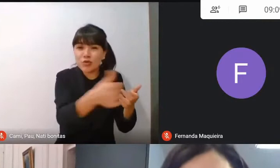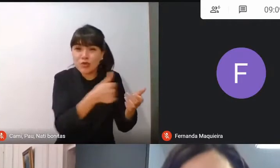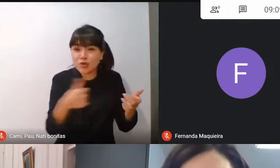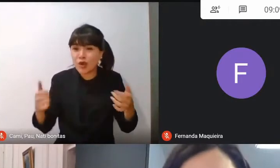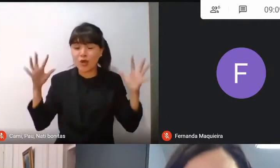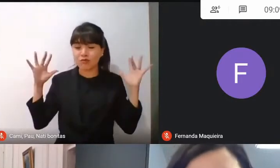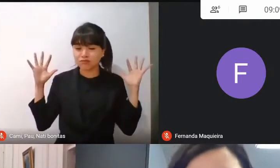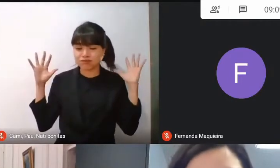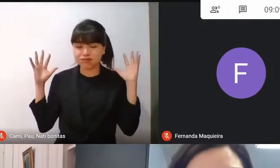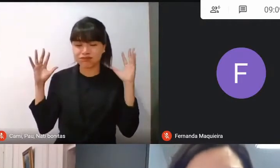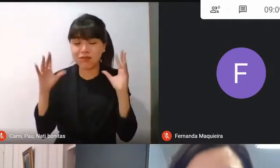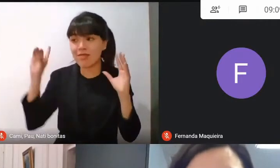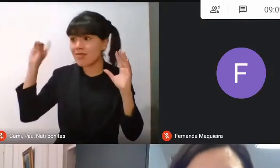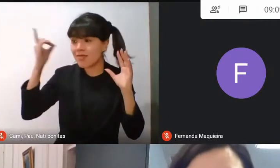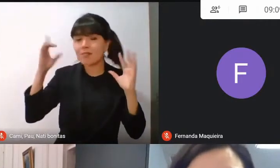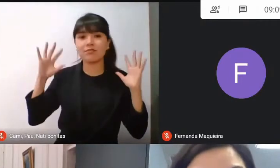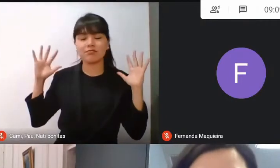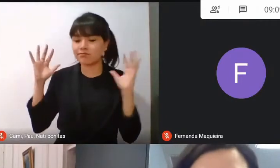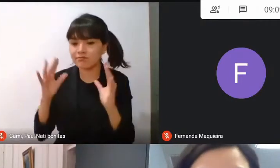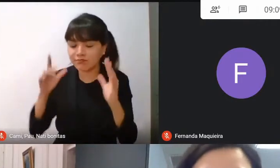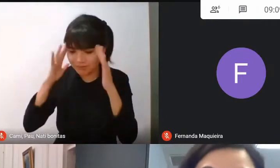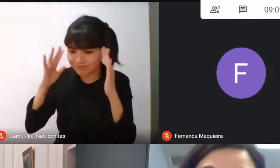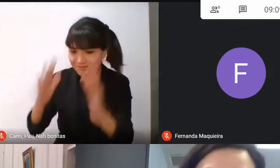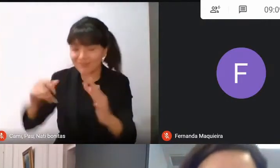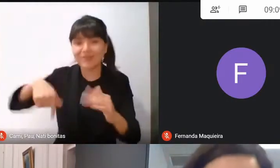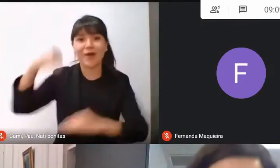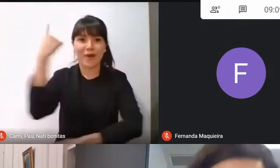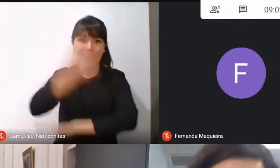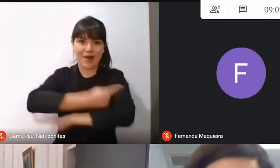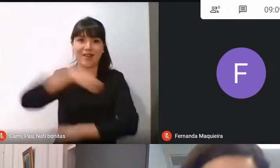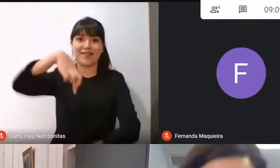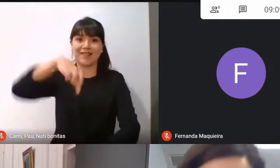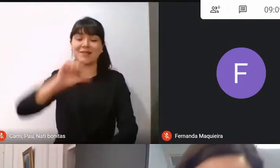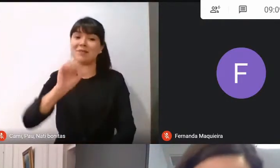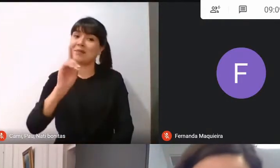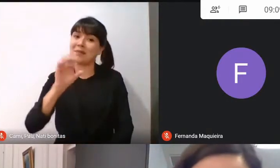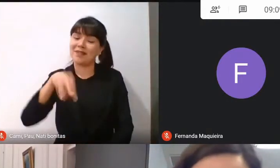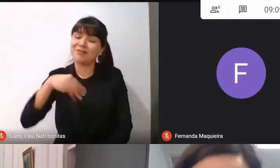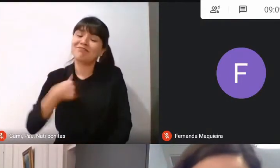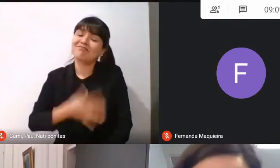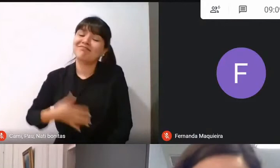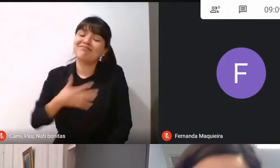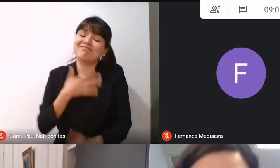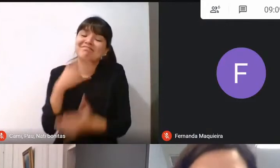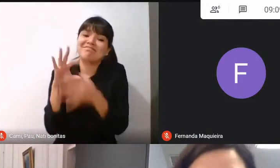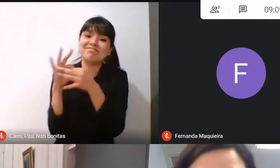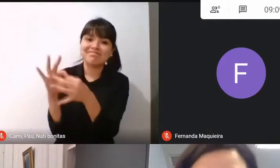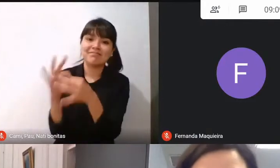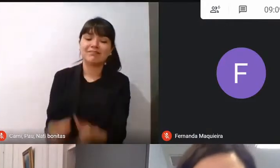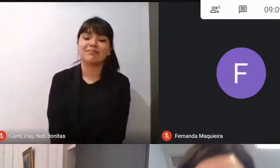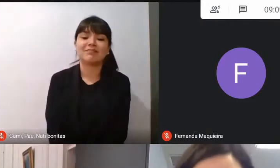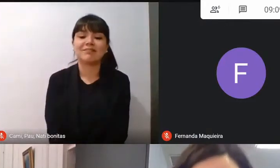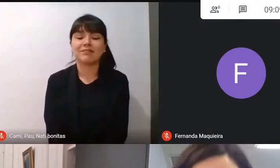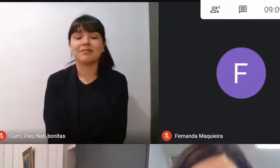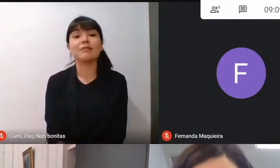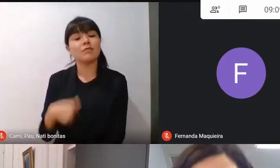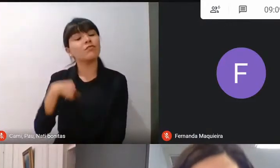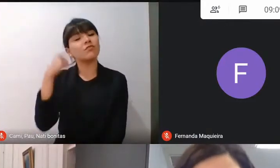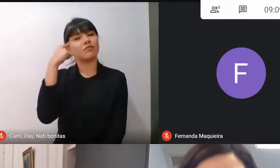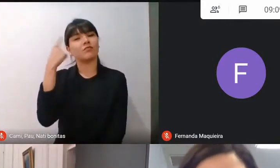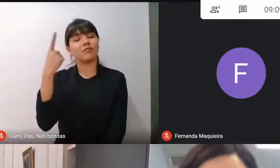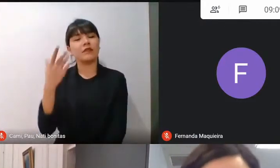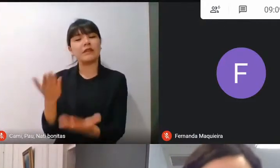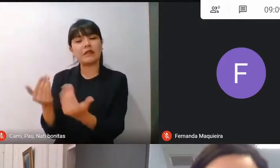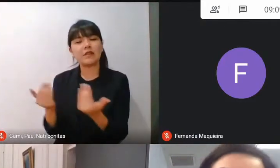todo, DEM participó en esta jornada, por lo tanto, quisiera agradecerles. Y creo que es tan necesaria una